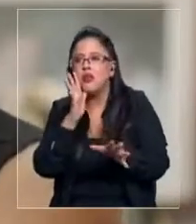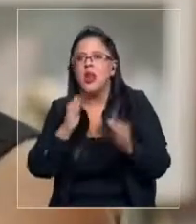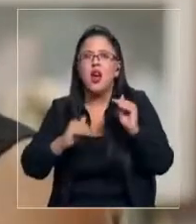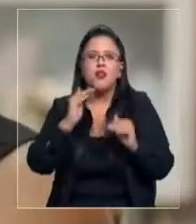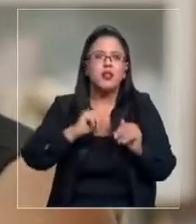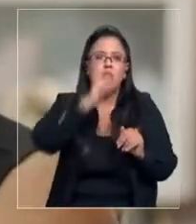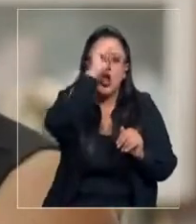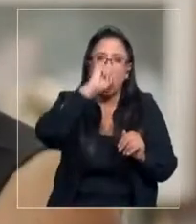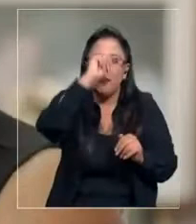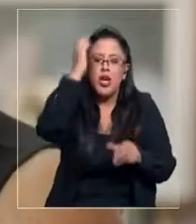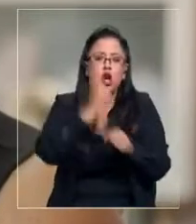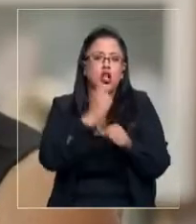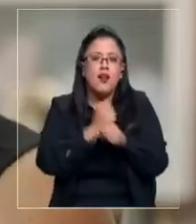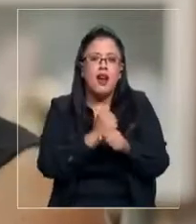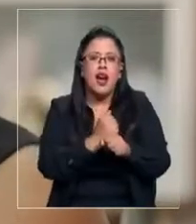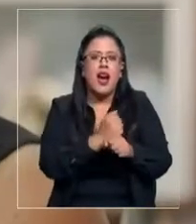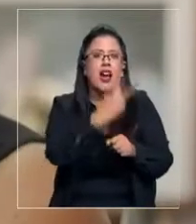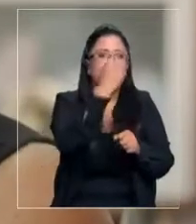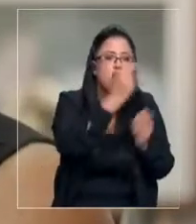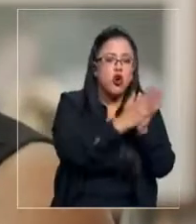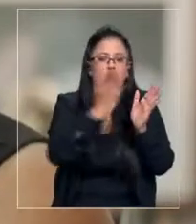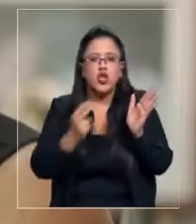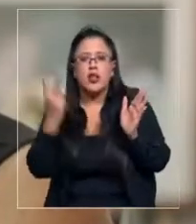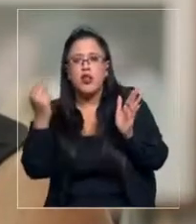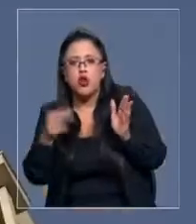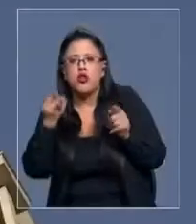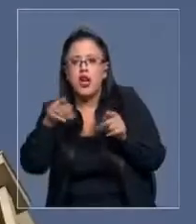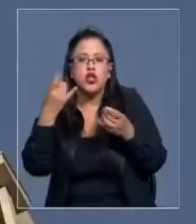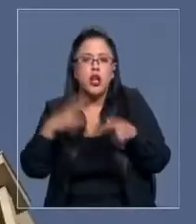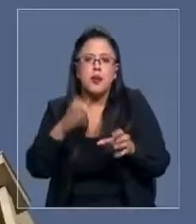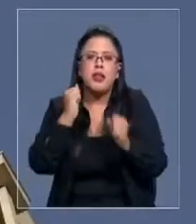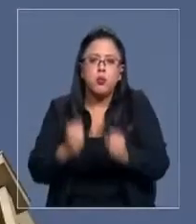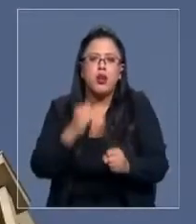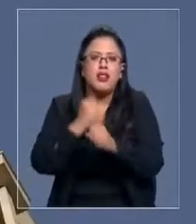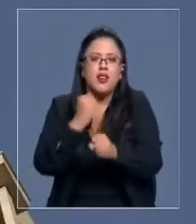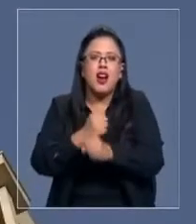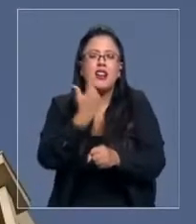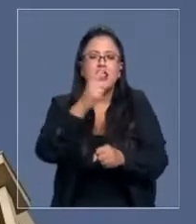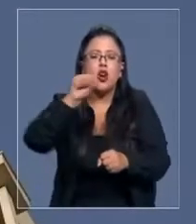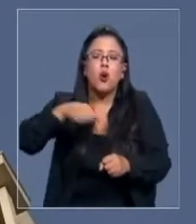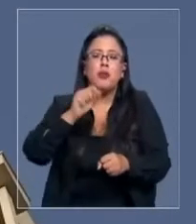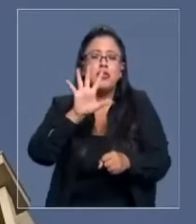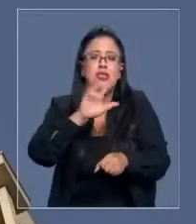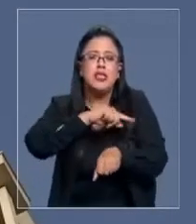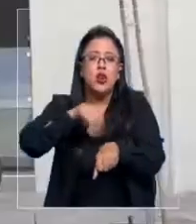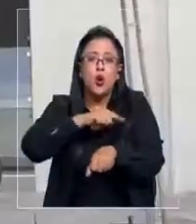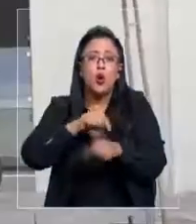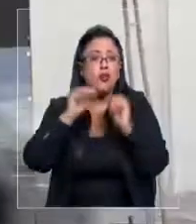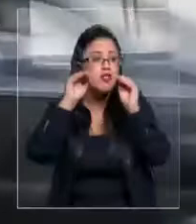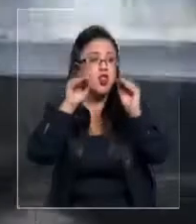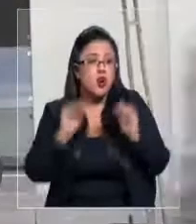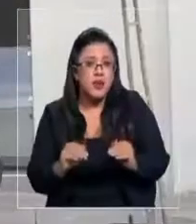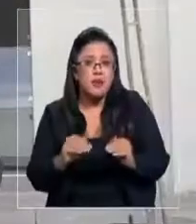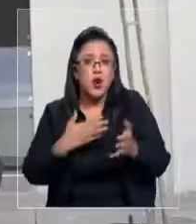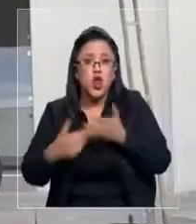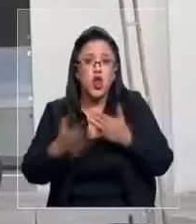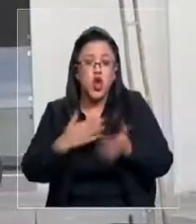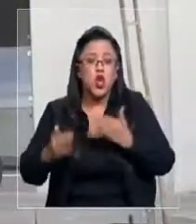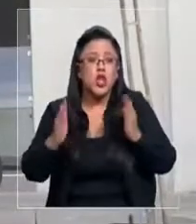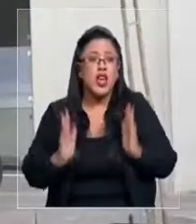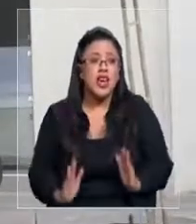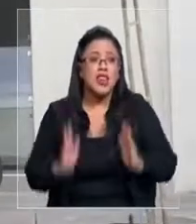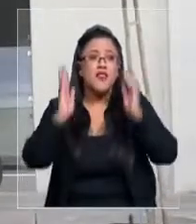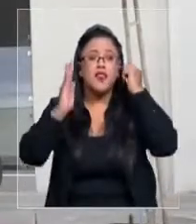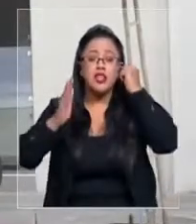12 a 12, cuando el máximo que pueden trabajar son 7,5 horas. Algo así ocurrió en este otro edificio de calle Arturo Prat,